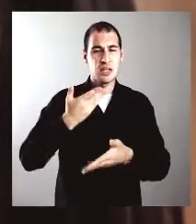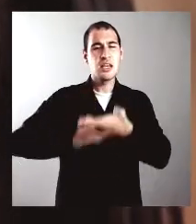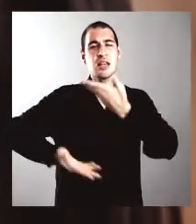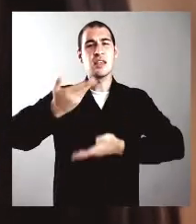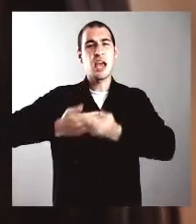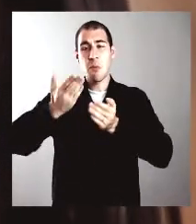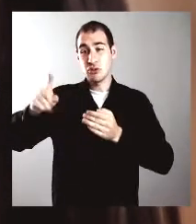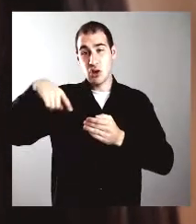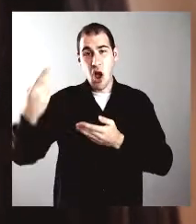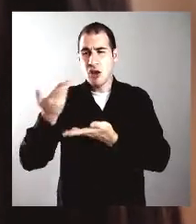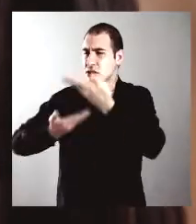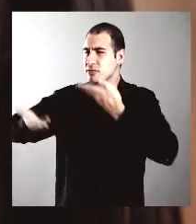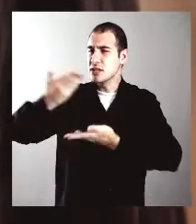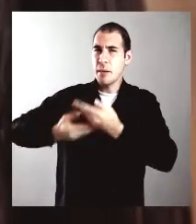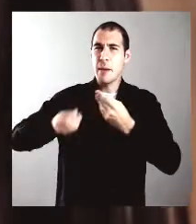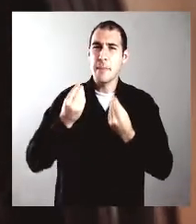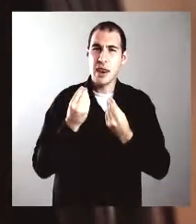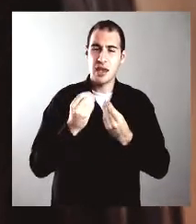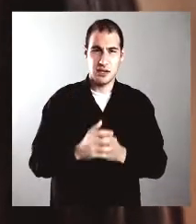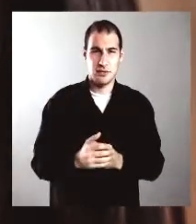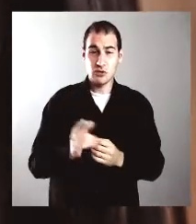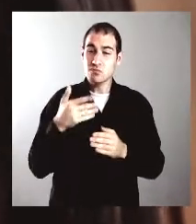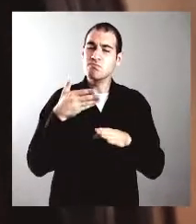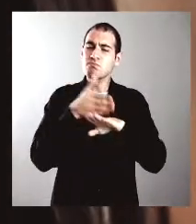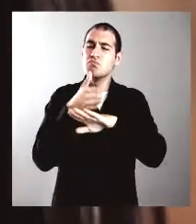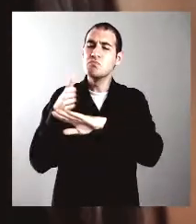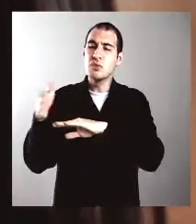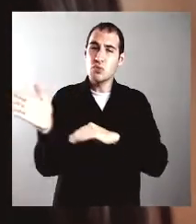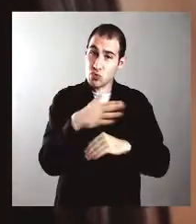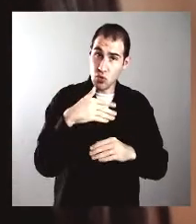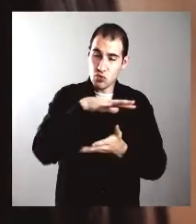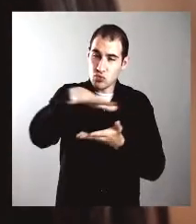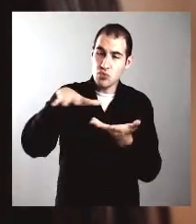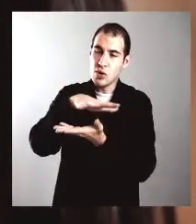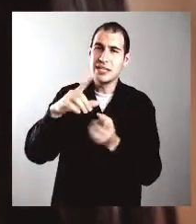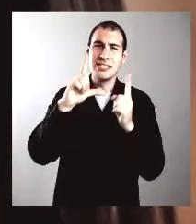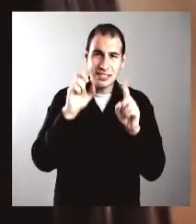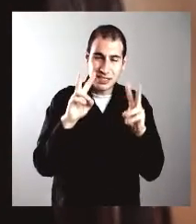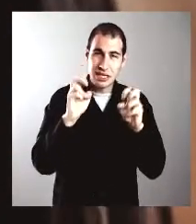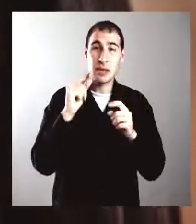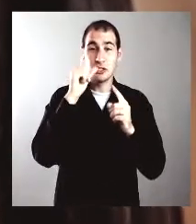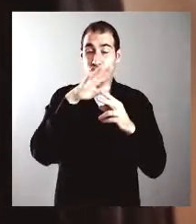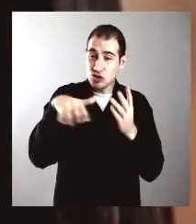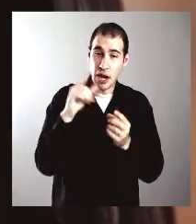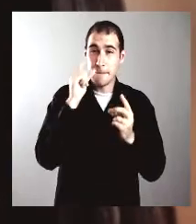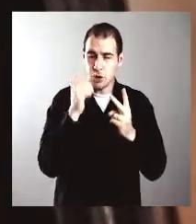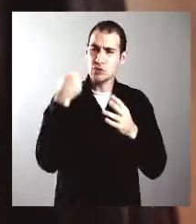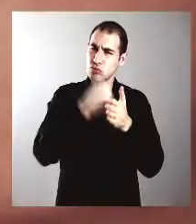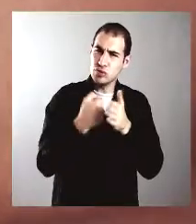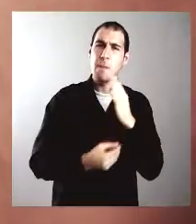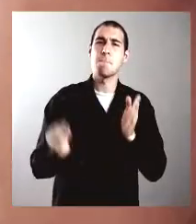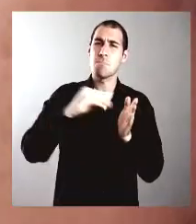intercambios con otros sujetos, de poder mirar y participar en la comunidad, en el ámbito social y político y seguir